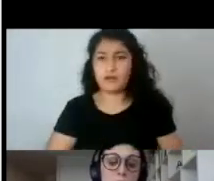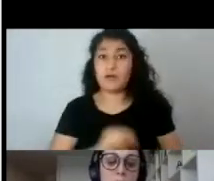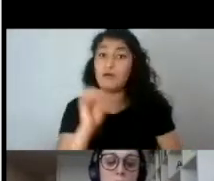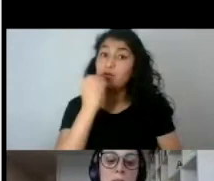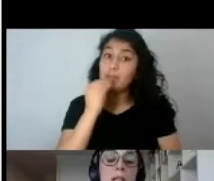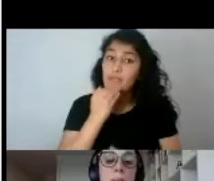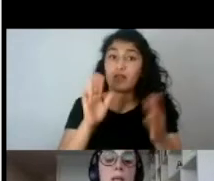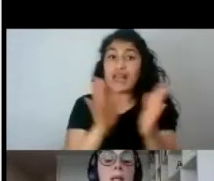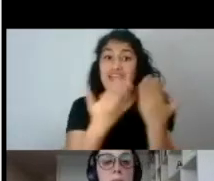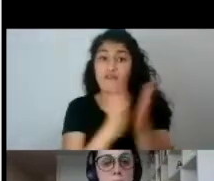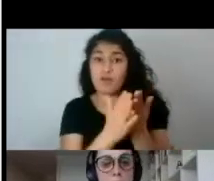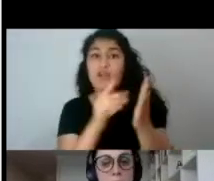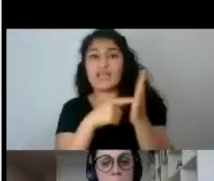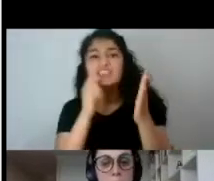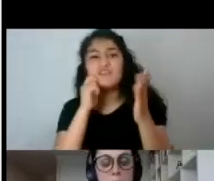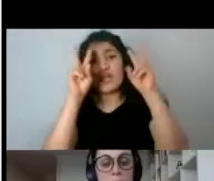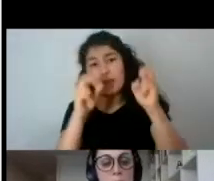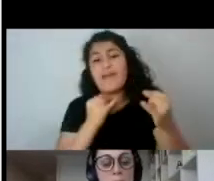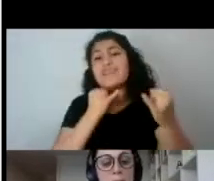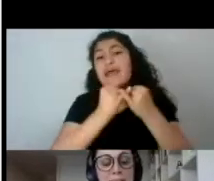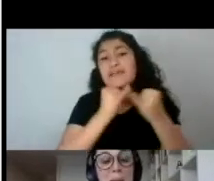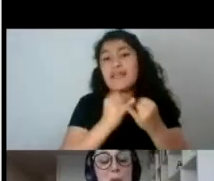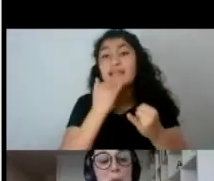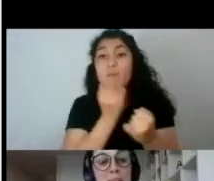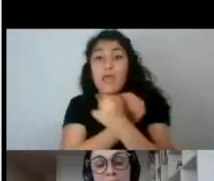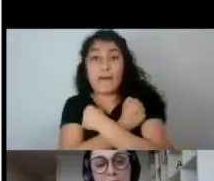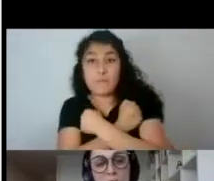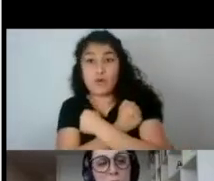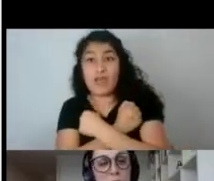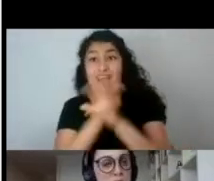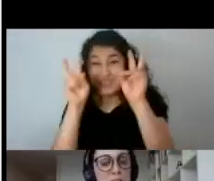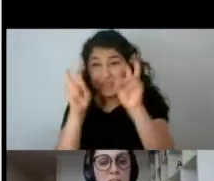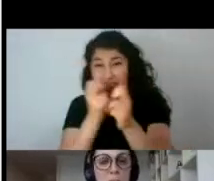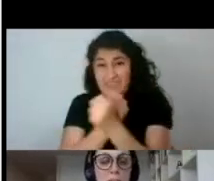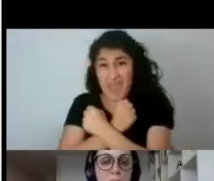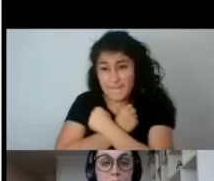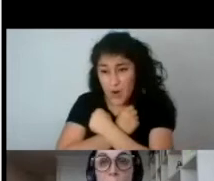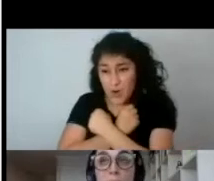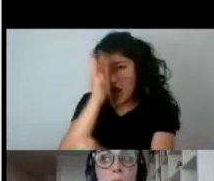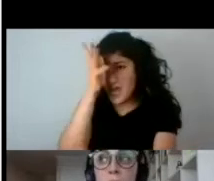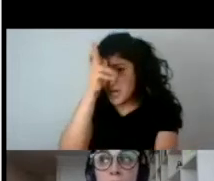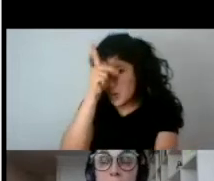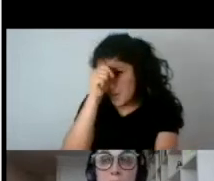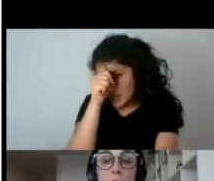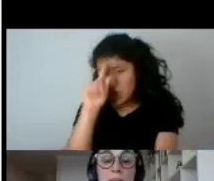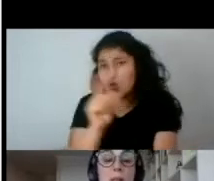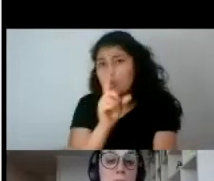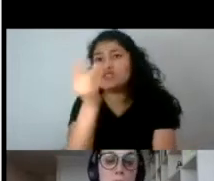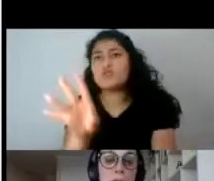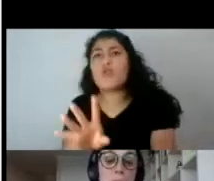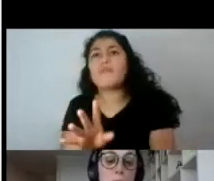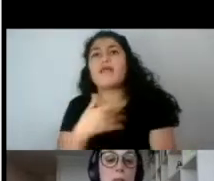supuesto, que aborden el tema de la amistad y el amor de manera que el amor romántico no sea la única posibilidad o